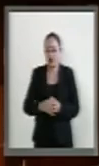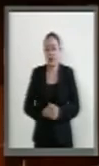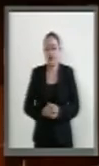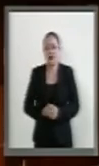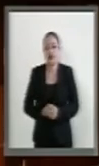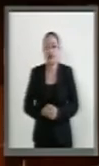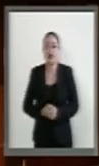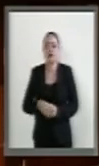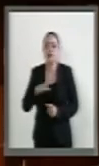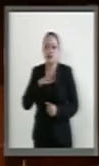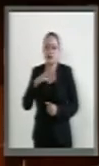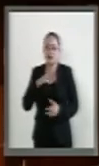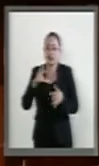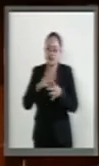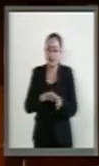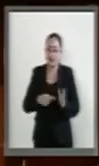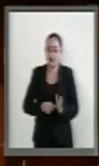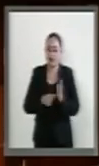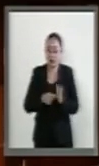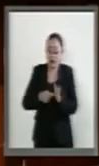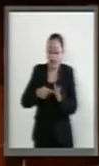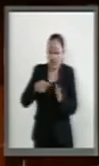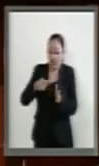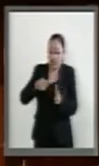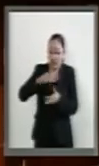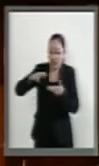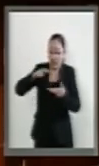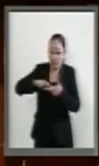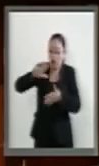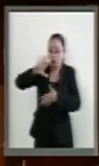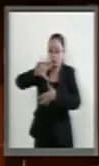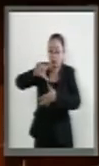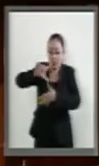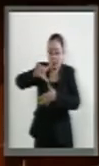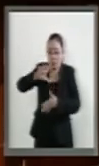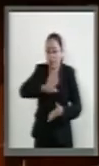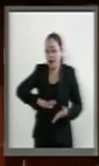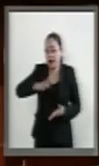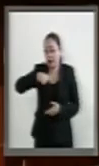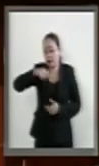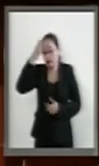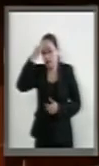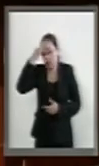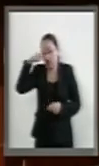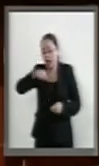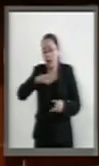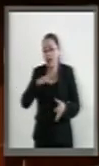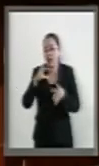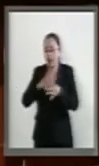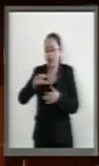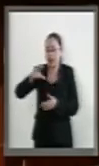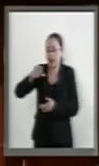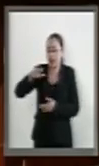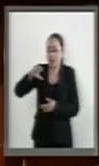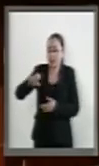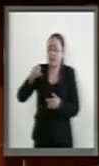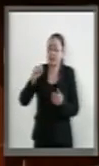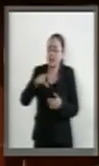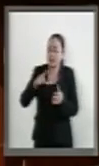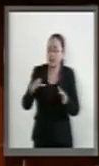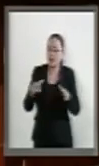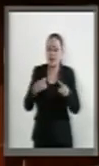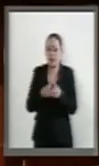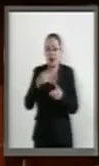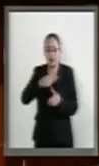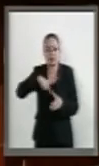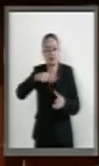nuestra presencia y liderazgo en la región de Latinoamérica y del Caribe se expresa en